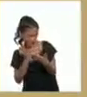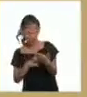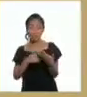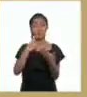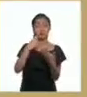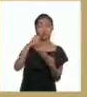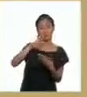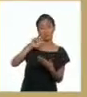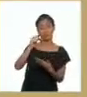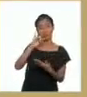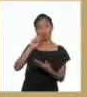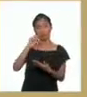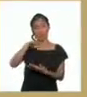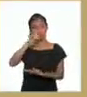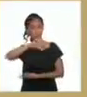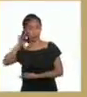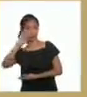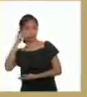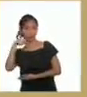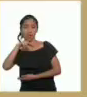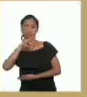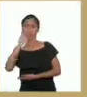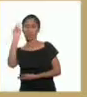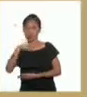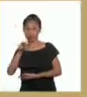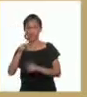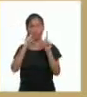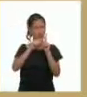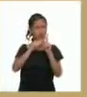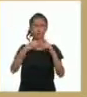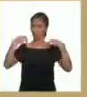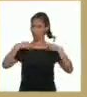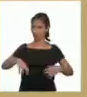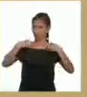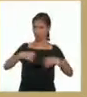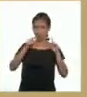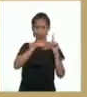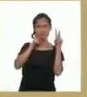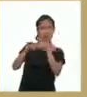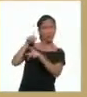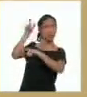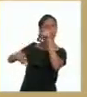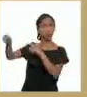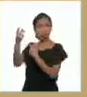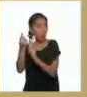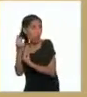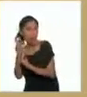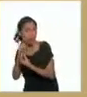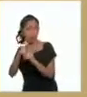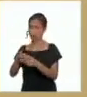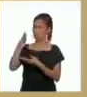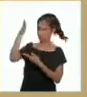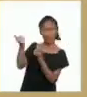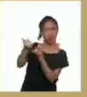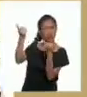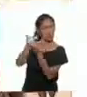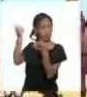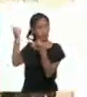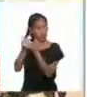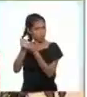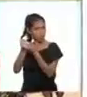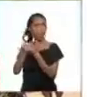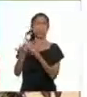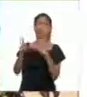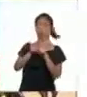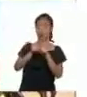Faustino Sánchez Carrión fue un abogado de profesión. Defendía a los más necesitados. Fue un personaje muy importante en la